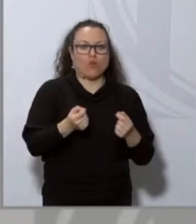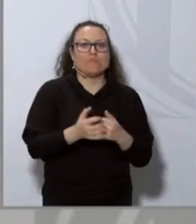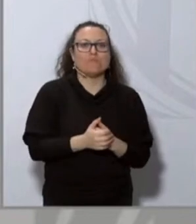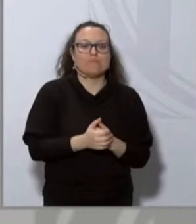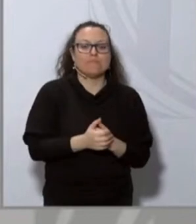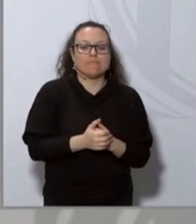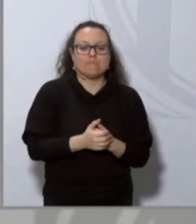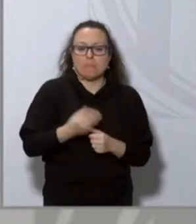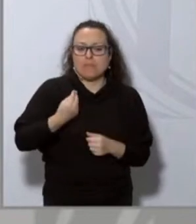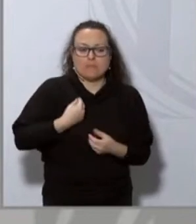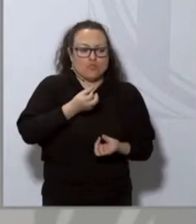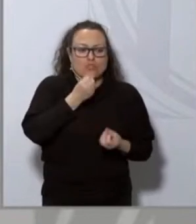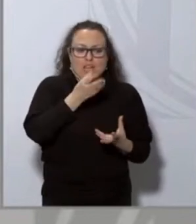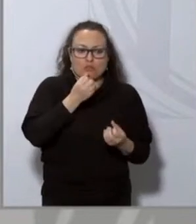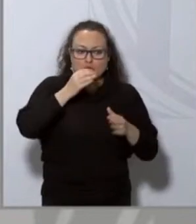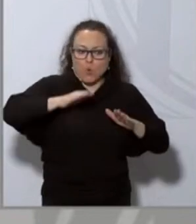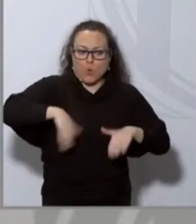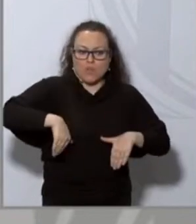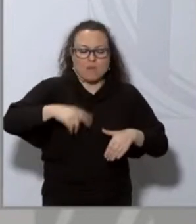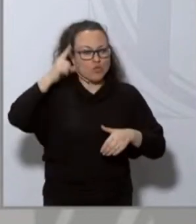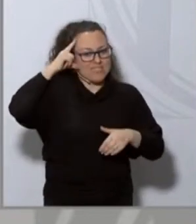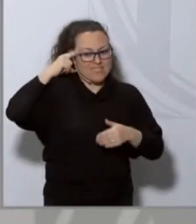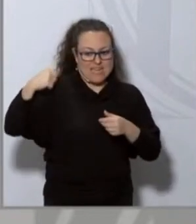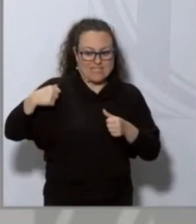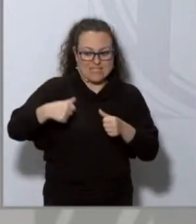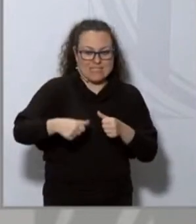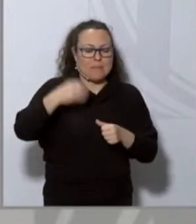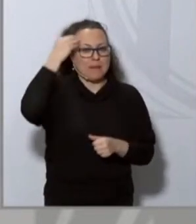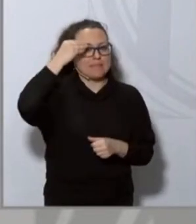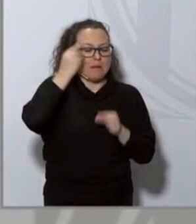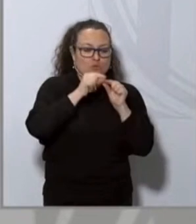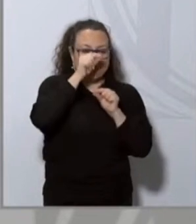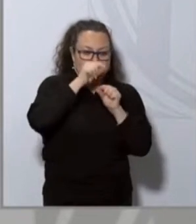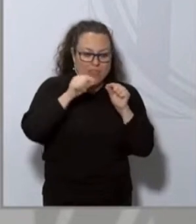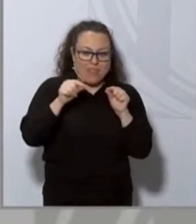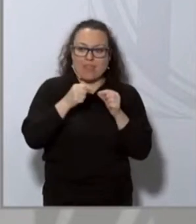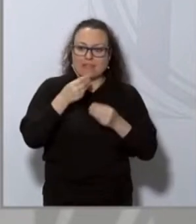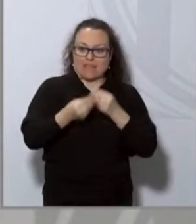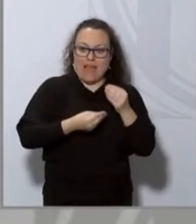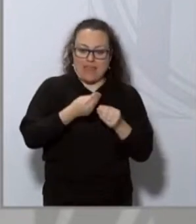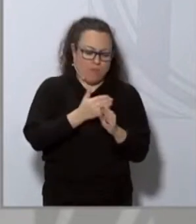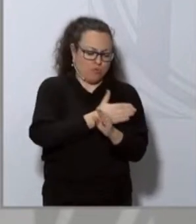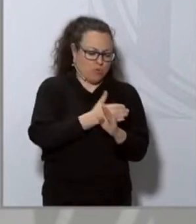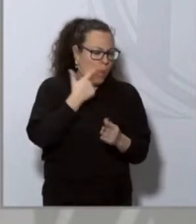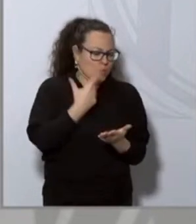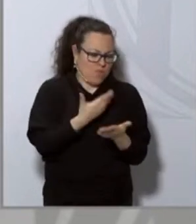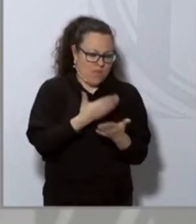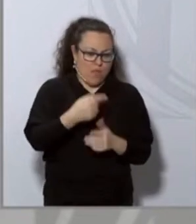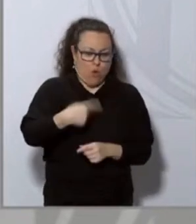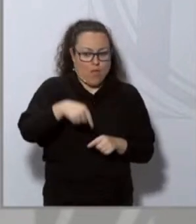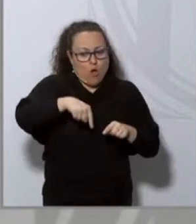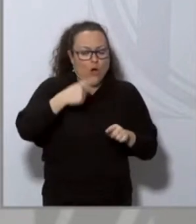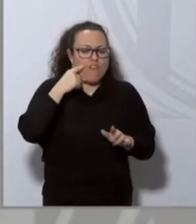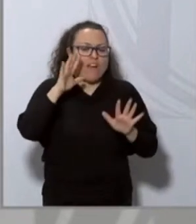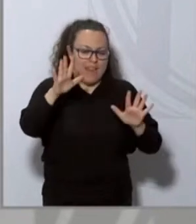Nos movemos en los mismos datos los últimos días y consideramos que las medidas que hasta el momento estaban justificadas hoy ya no lo